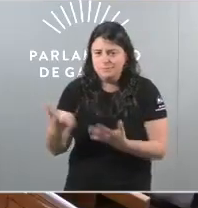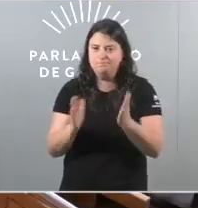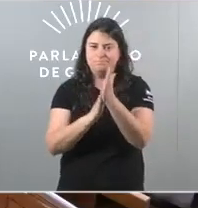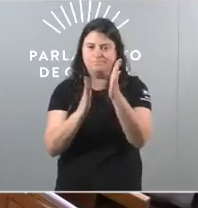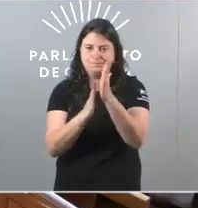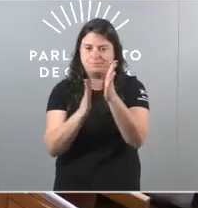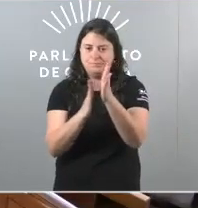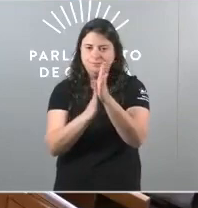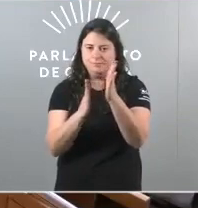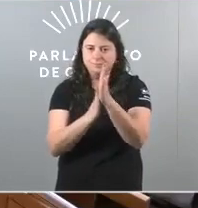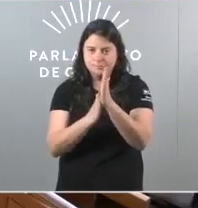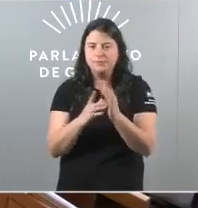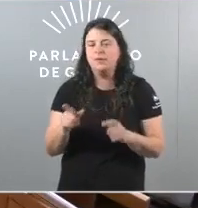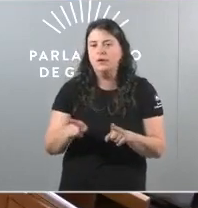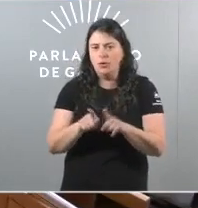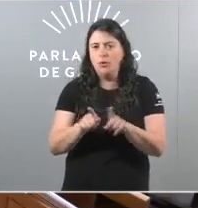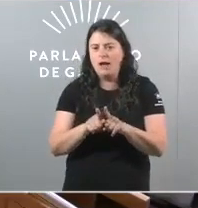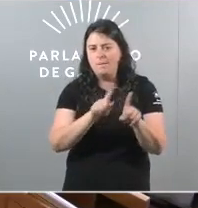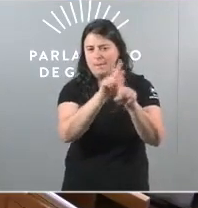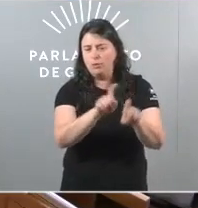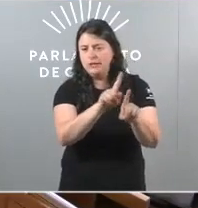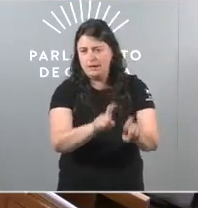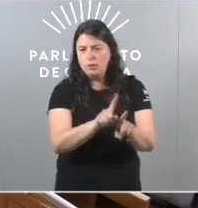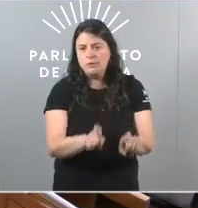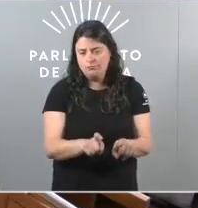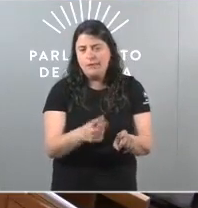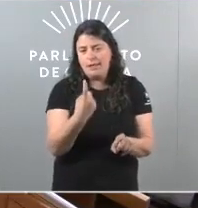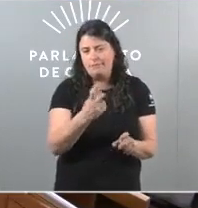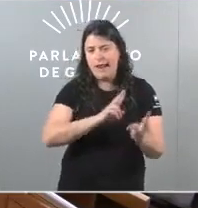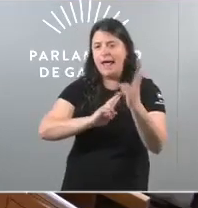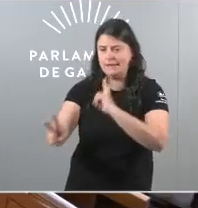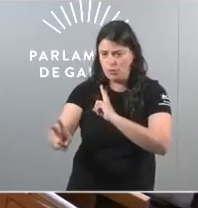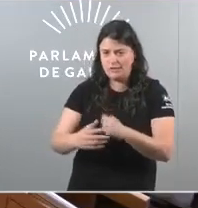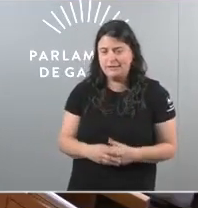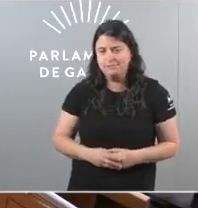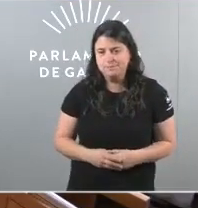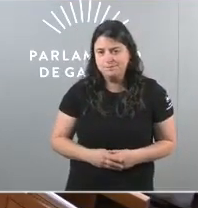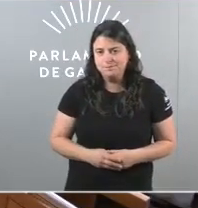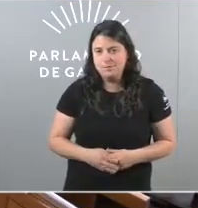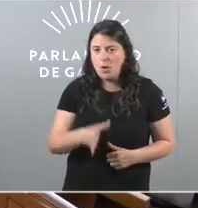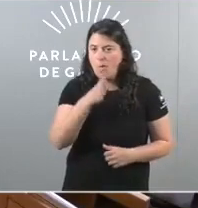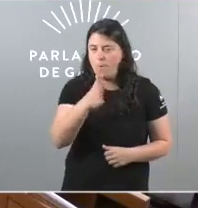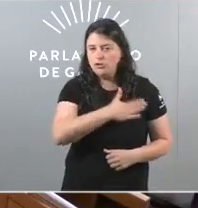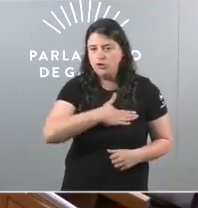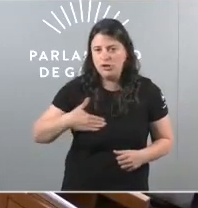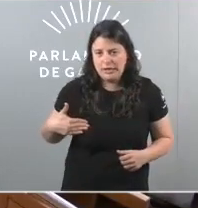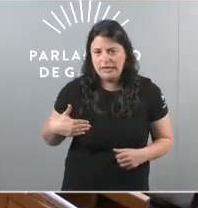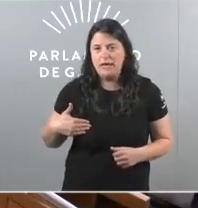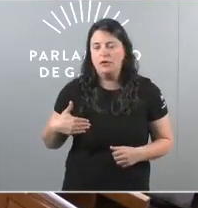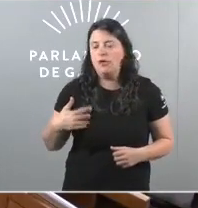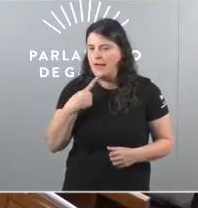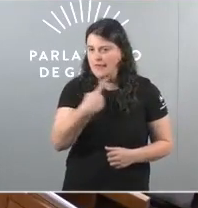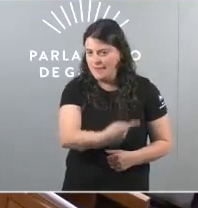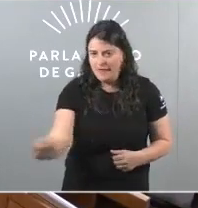moitas preguntas que merecen respostas. Por iso, quero dirixirme a todos esos